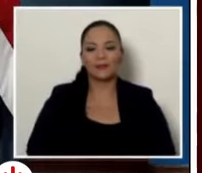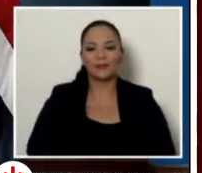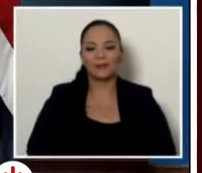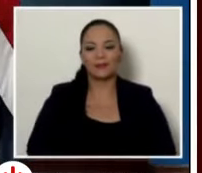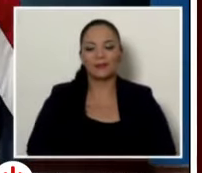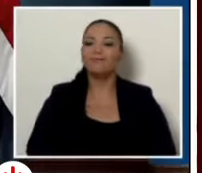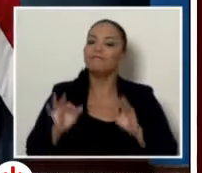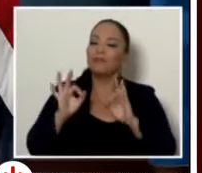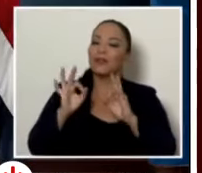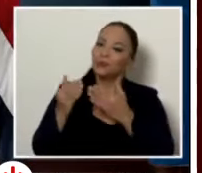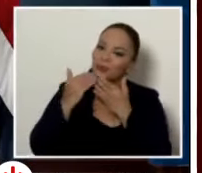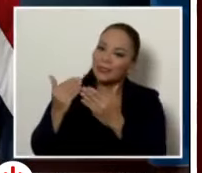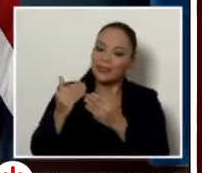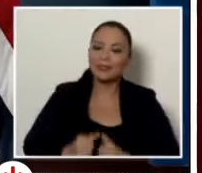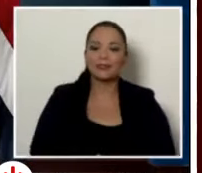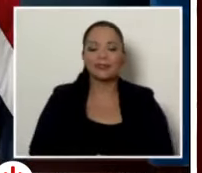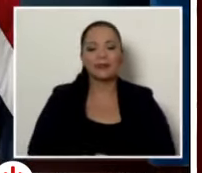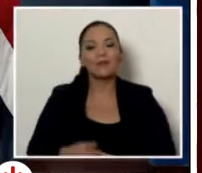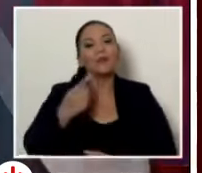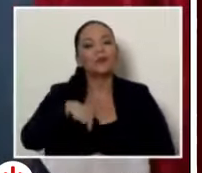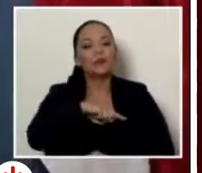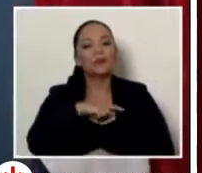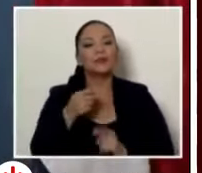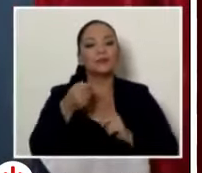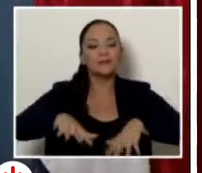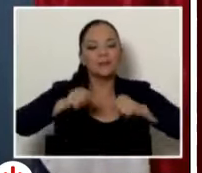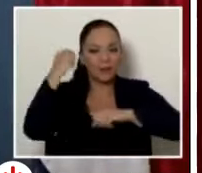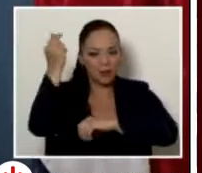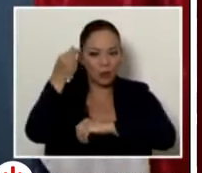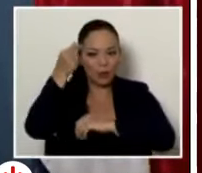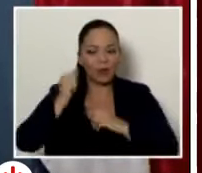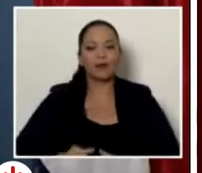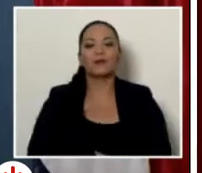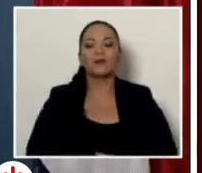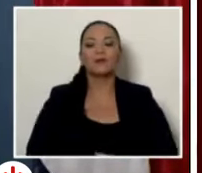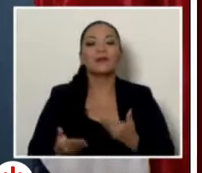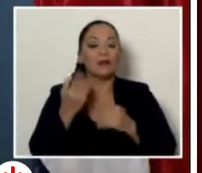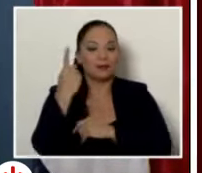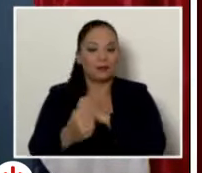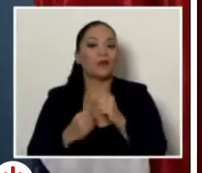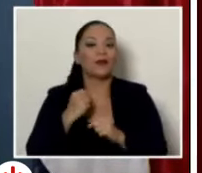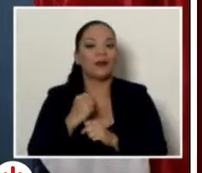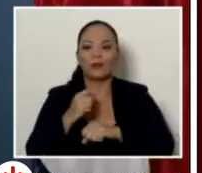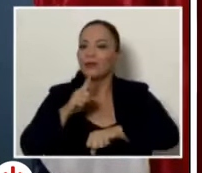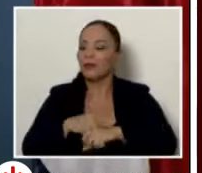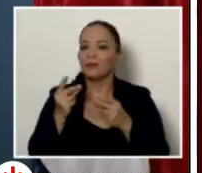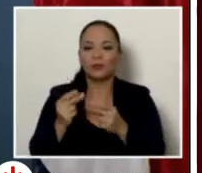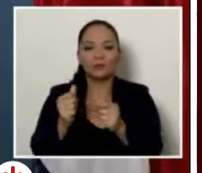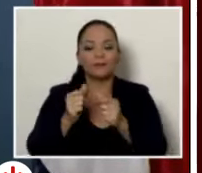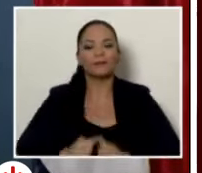Bueno, muchas gracias. Nosotros, desde que asumimos gobierno, ya casi un año atrás, el tiempo vuela,